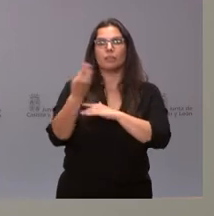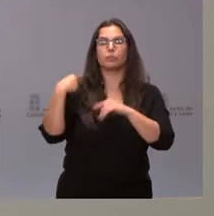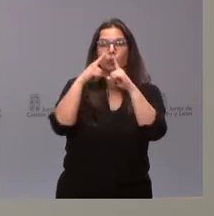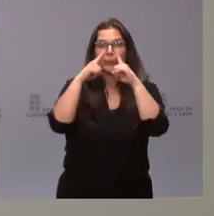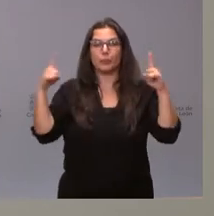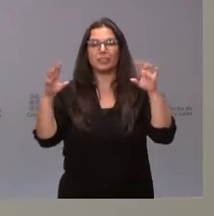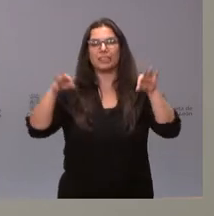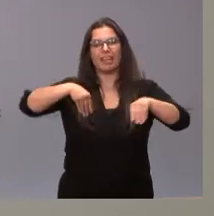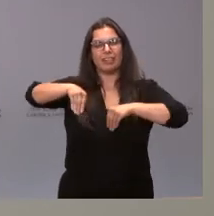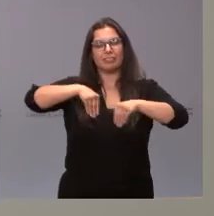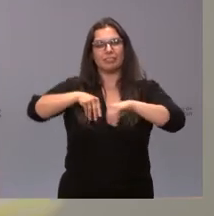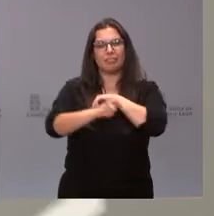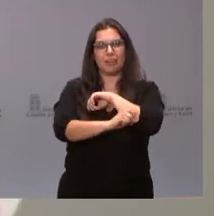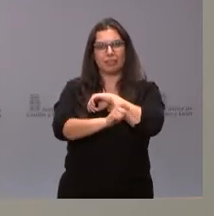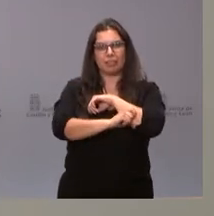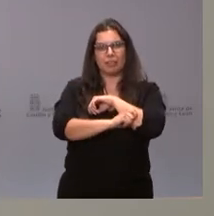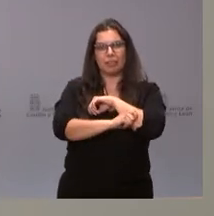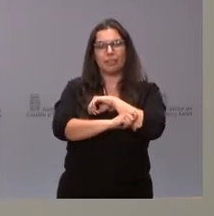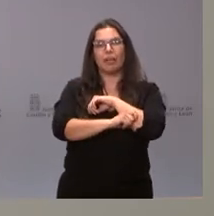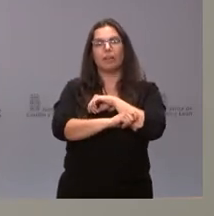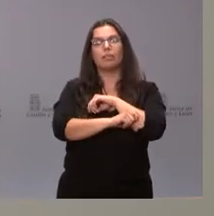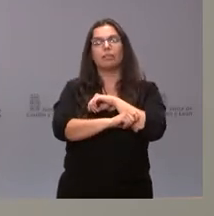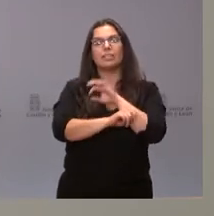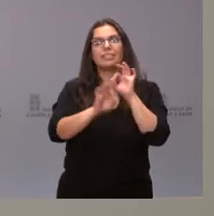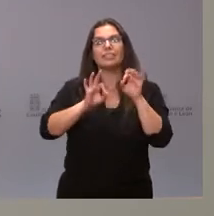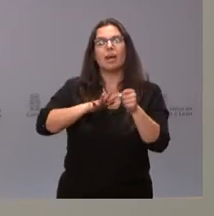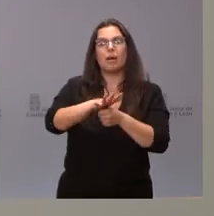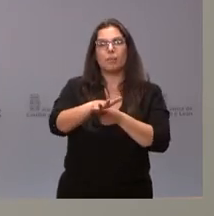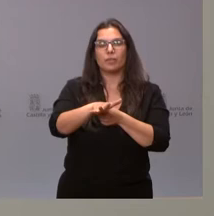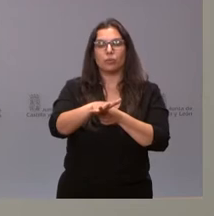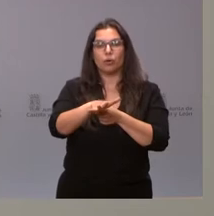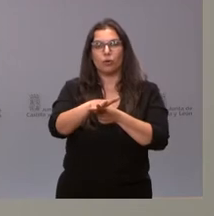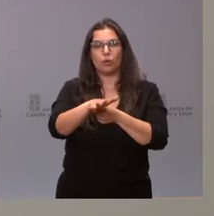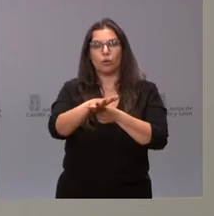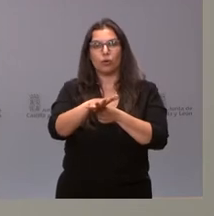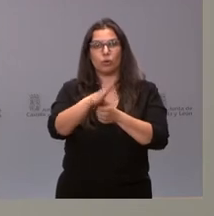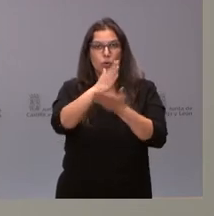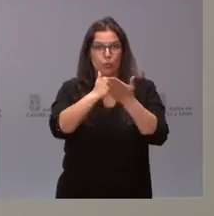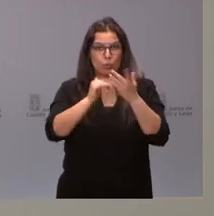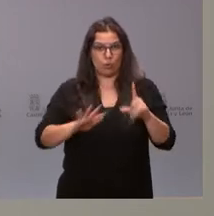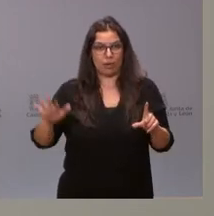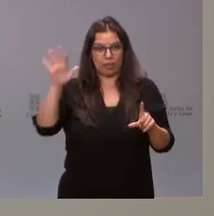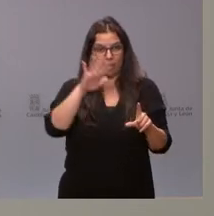a la estrategia RIS-3 en el ámbito de nuestra comunidad autónoma.